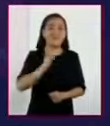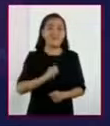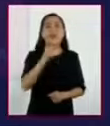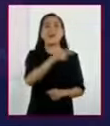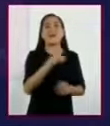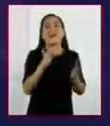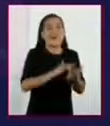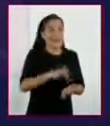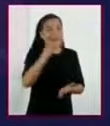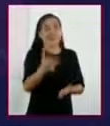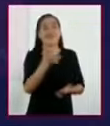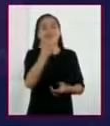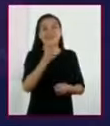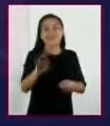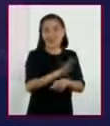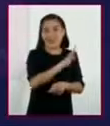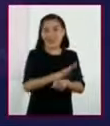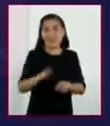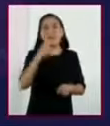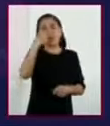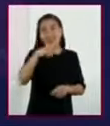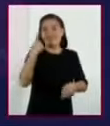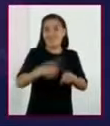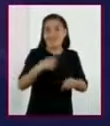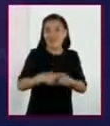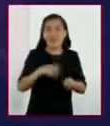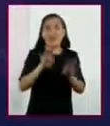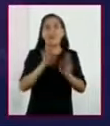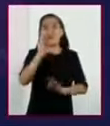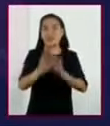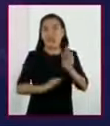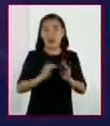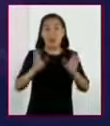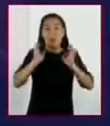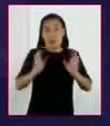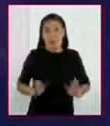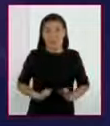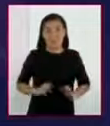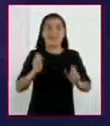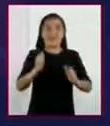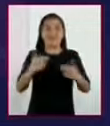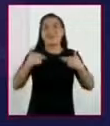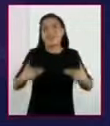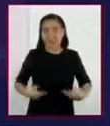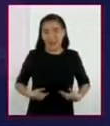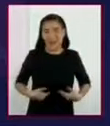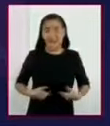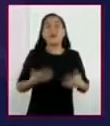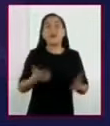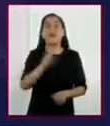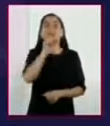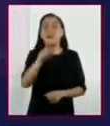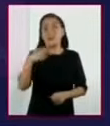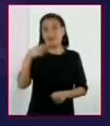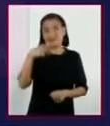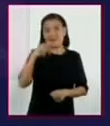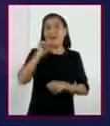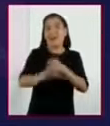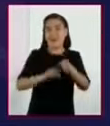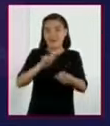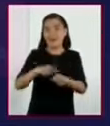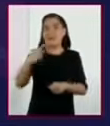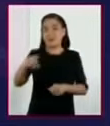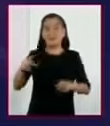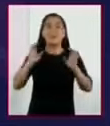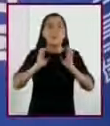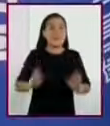efectos terapéuticos para tratar diversos padecimientos, tanto en el cuerpo humano como en el de los animales.